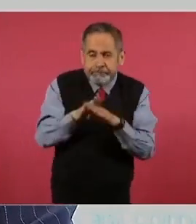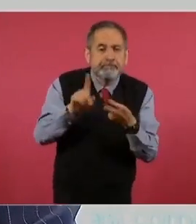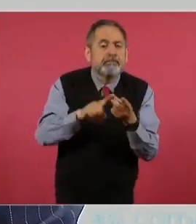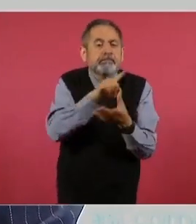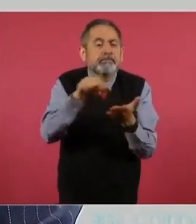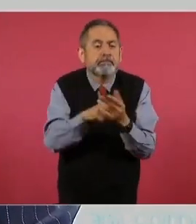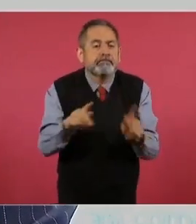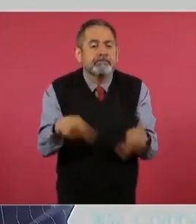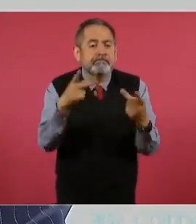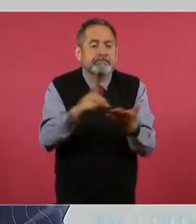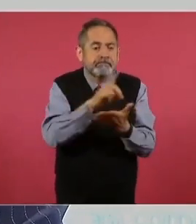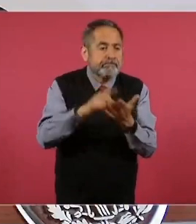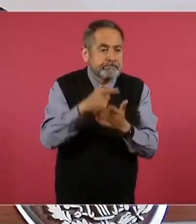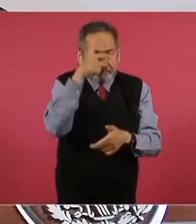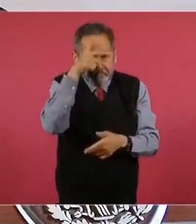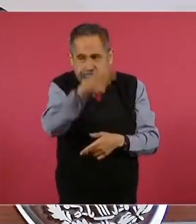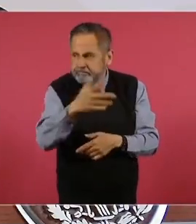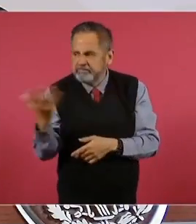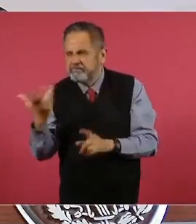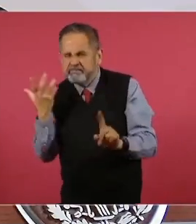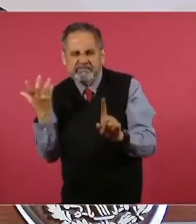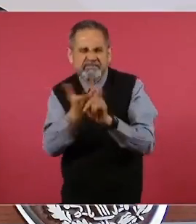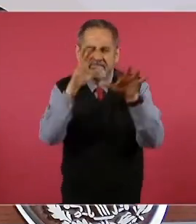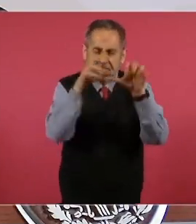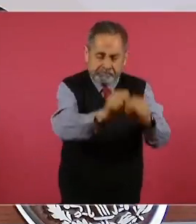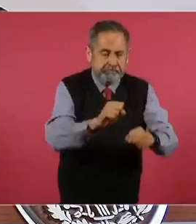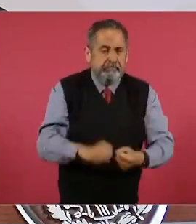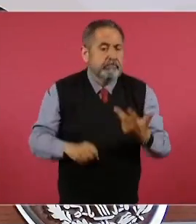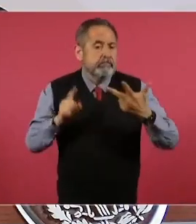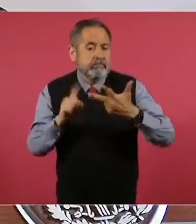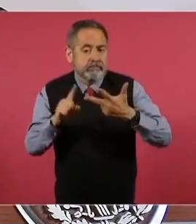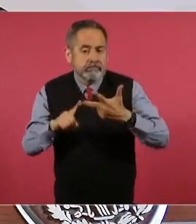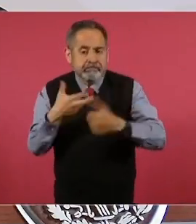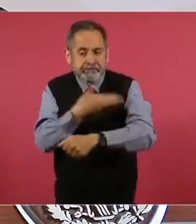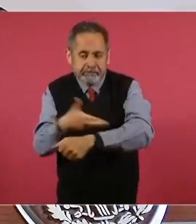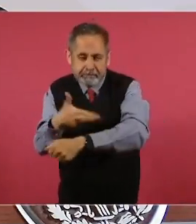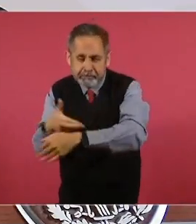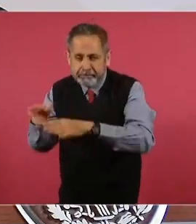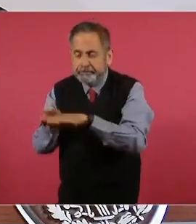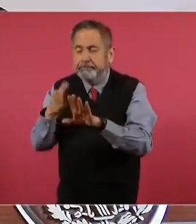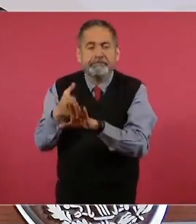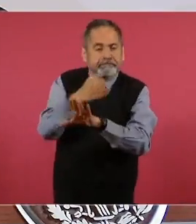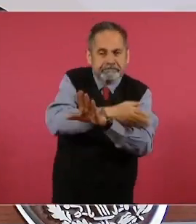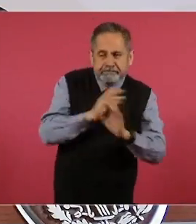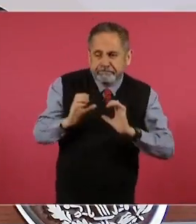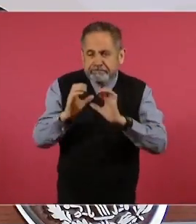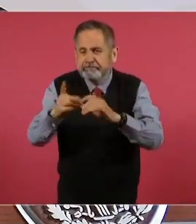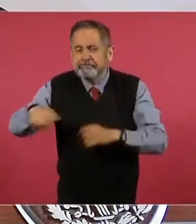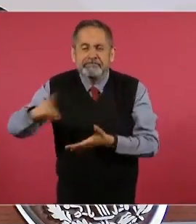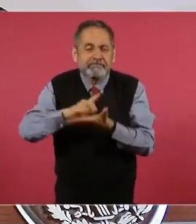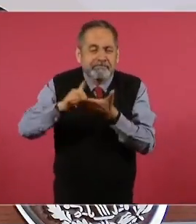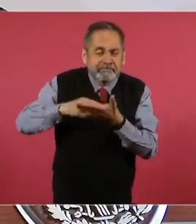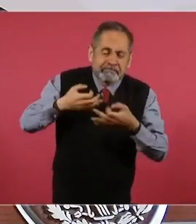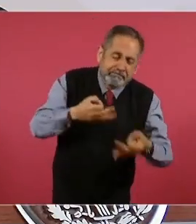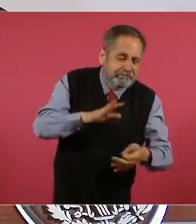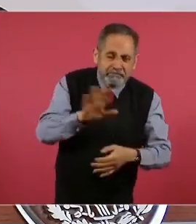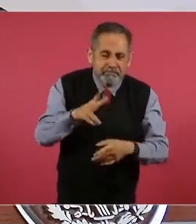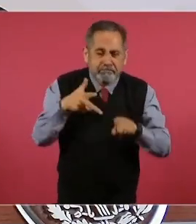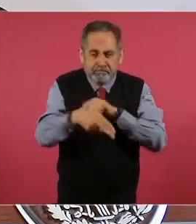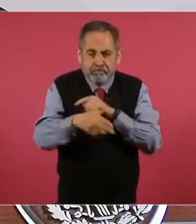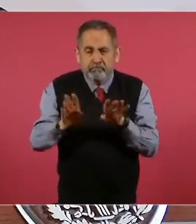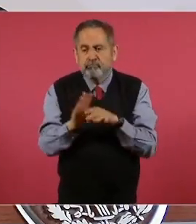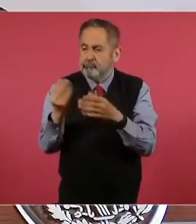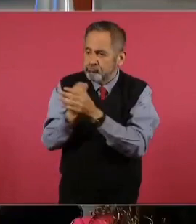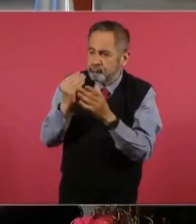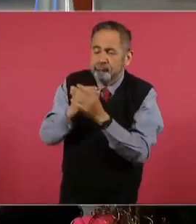negros para su legal operación. Ocho, generar acciones de prevención para evitar el consumo de drogas, como clínicas